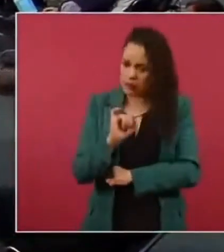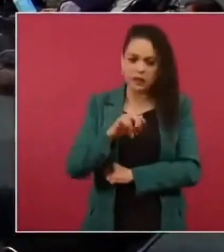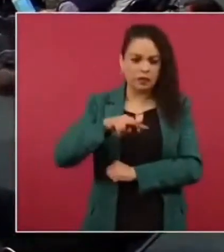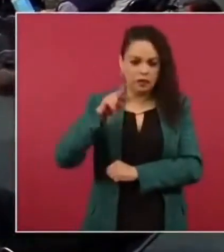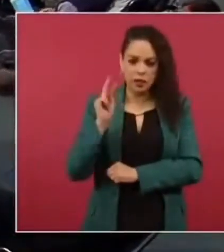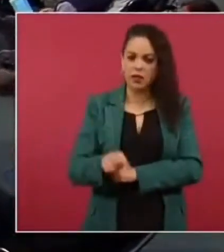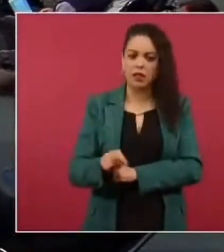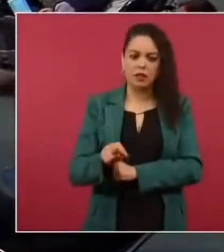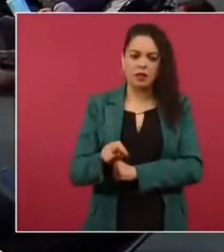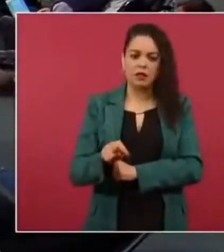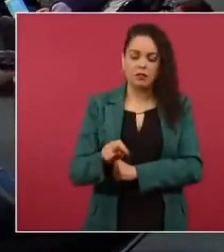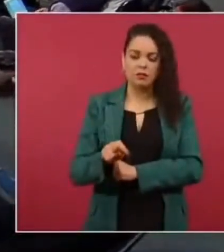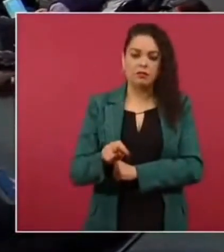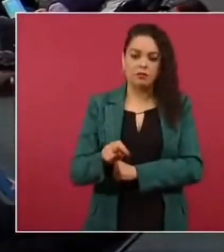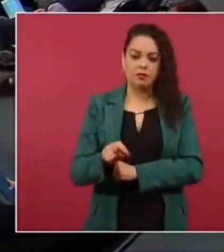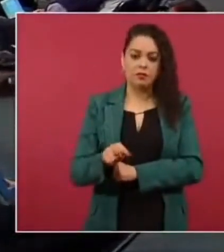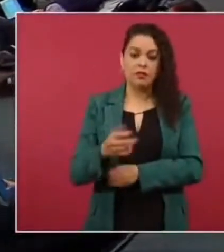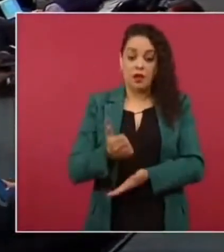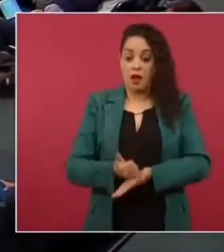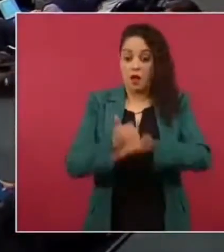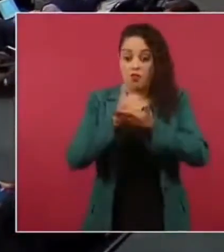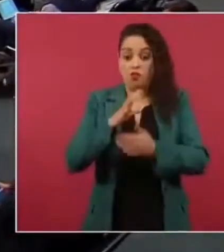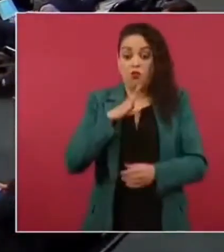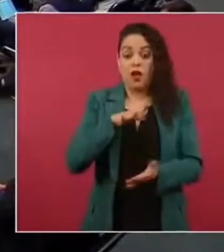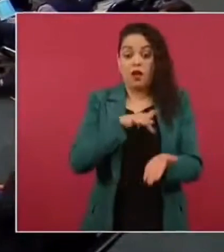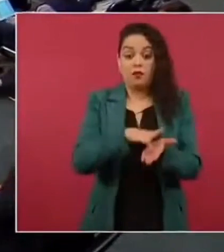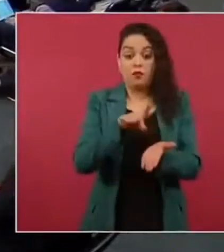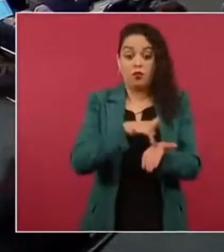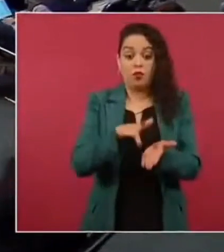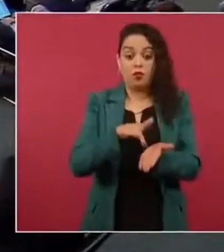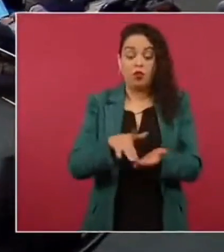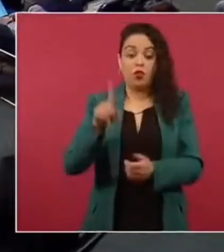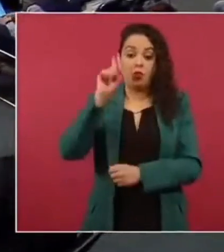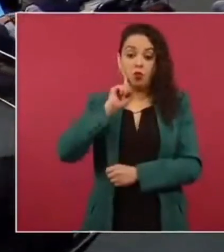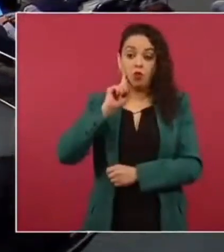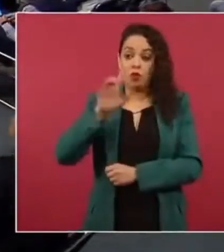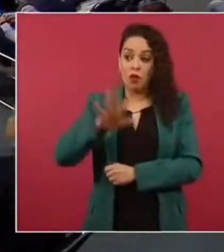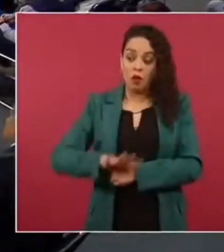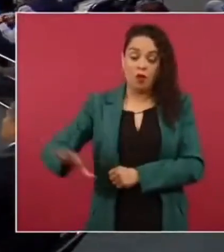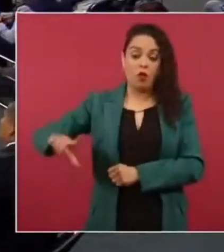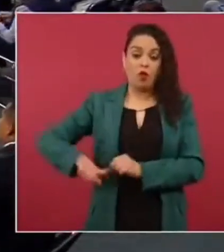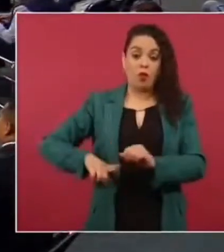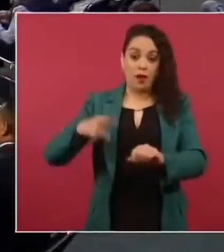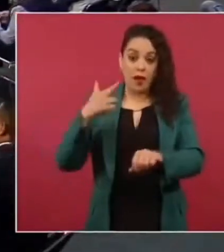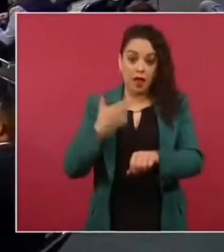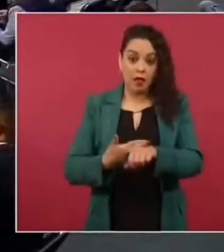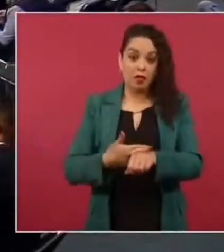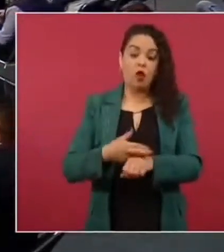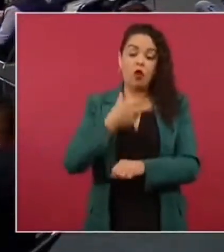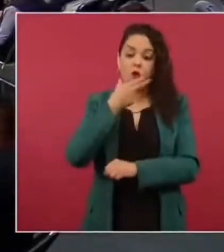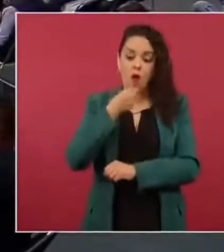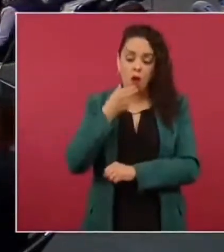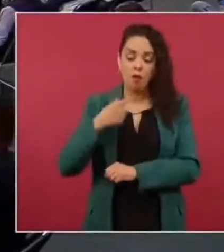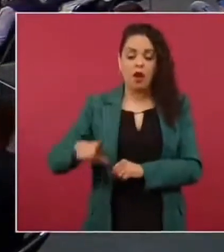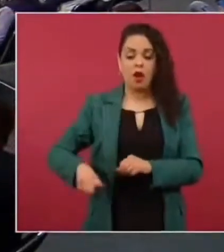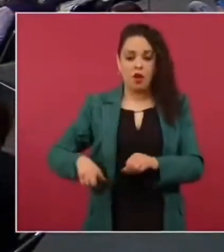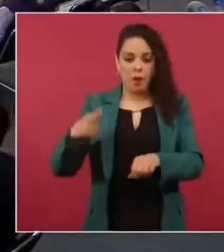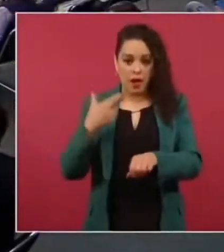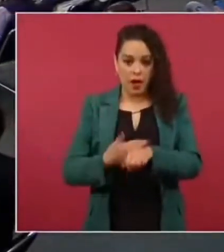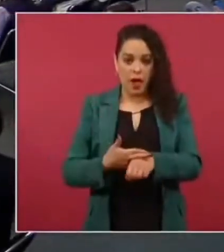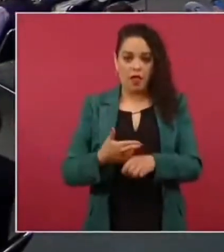los servidores públicos contamos con el apoyo de las gobernadoras los gobernadores de todo el país pero